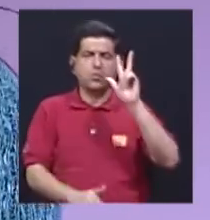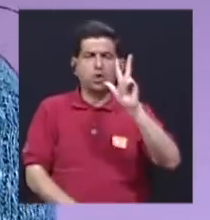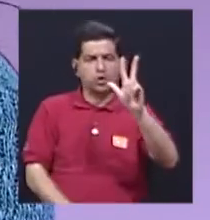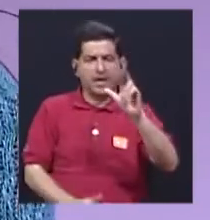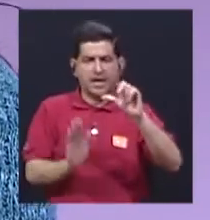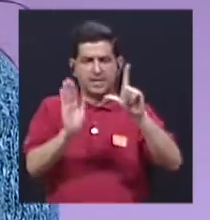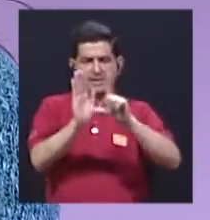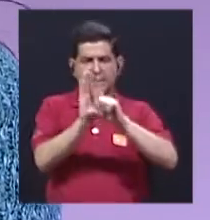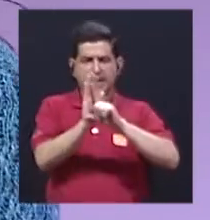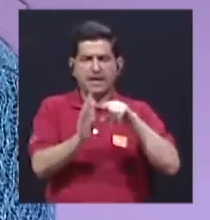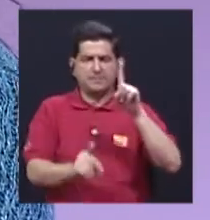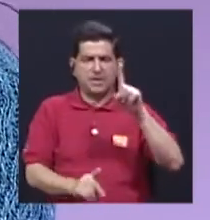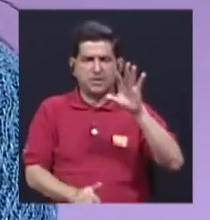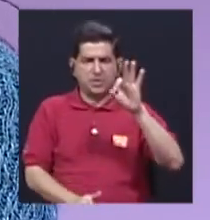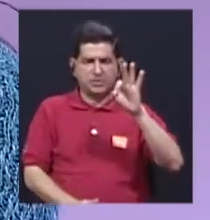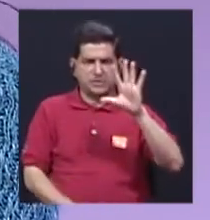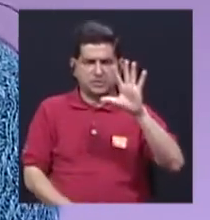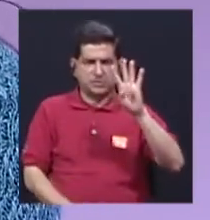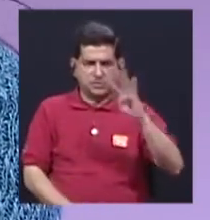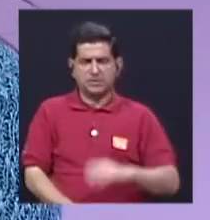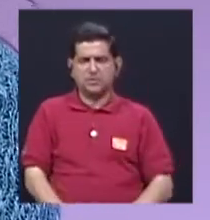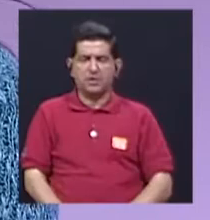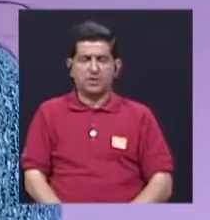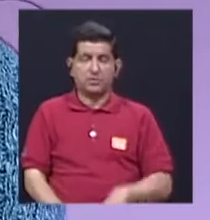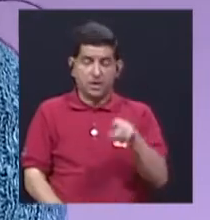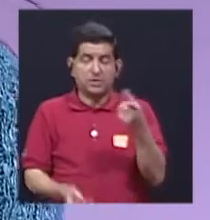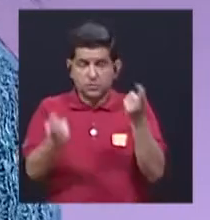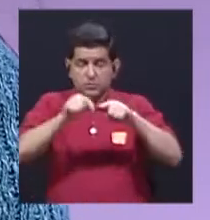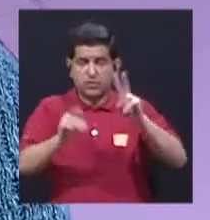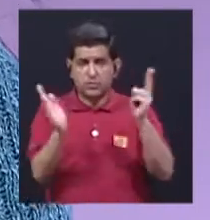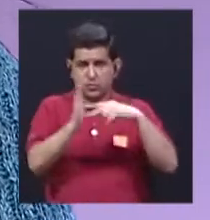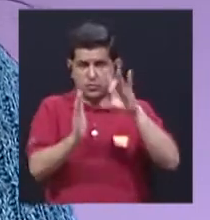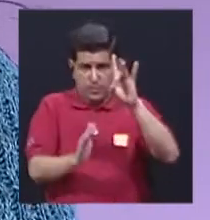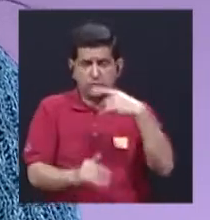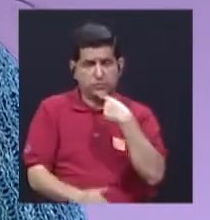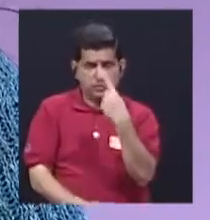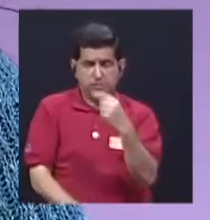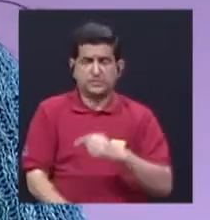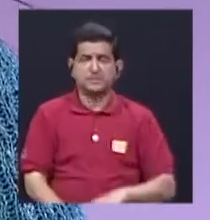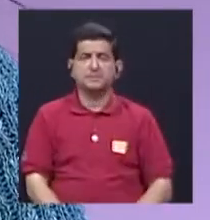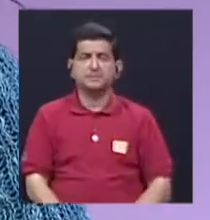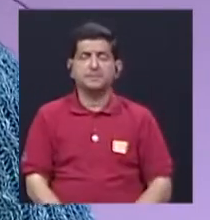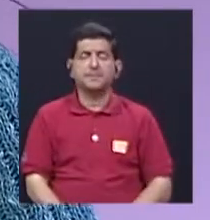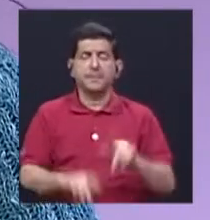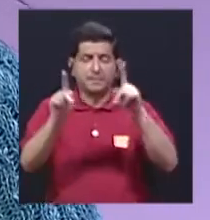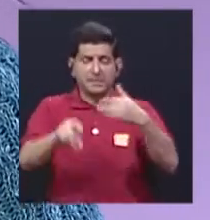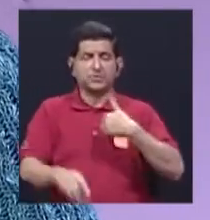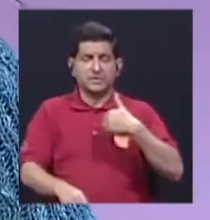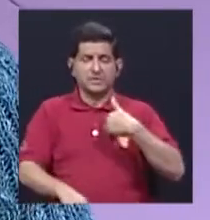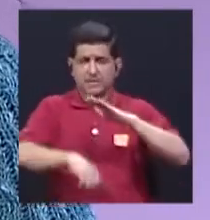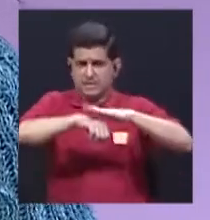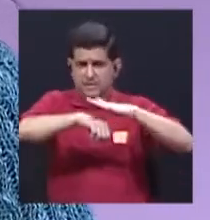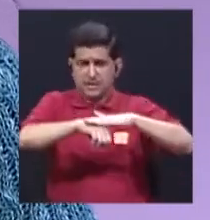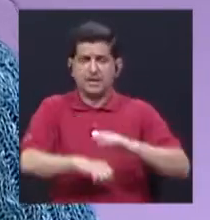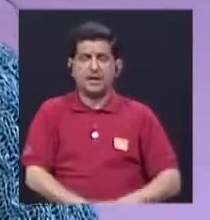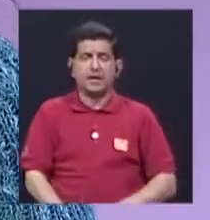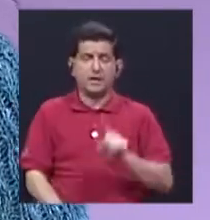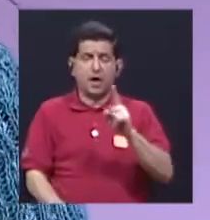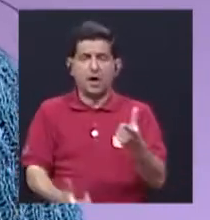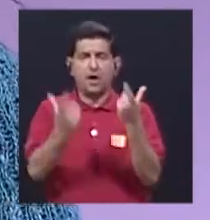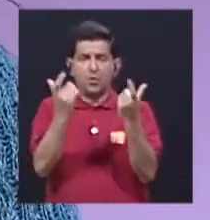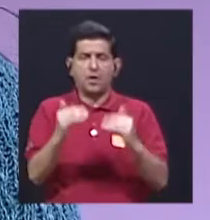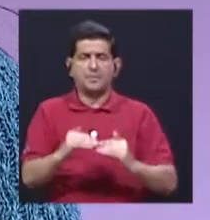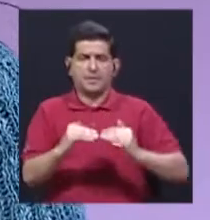esta ley, del 54, que se hizo en el año 2008, que estipulaba que los concesionarios tenían que tener un capital